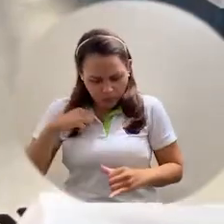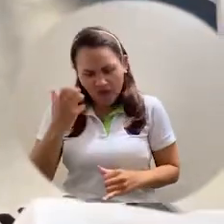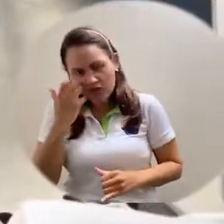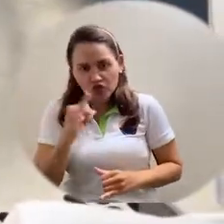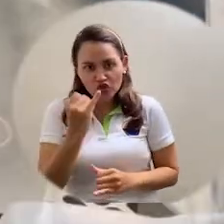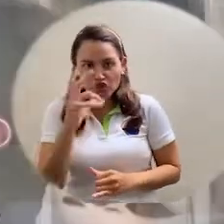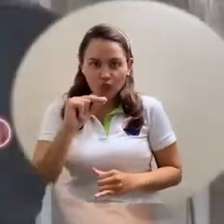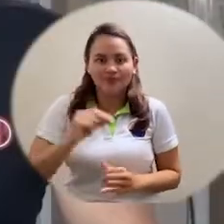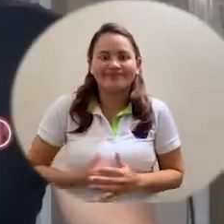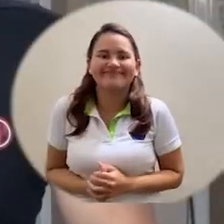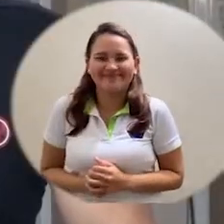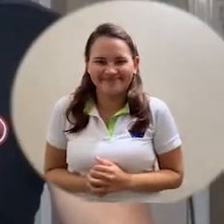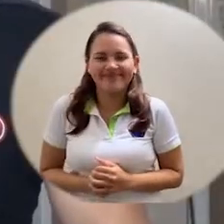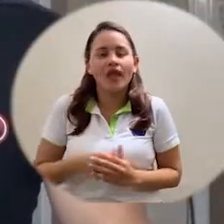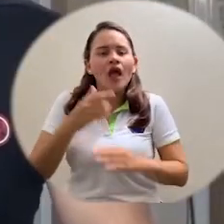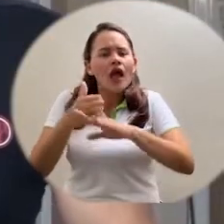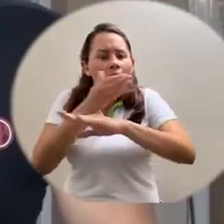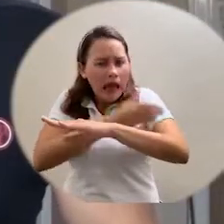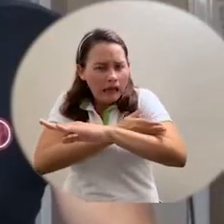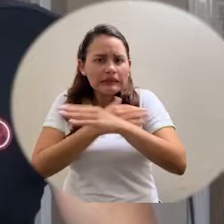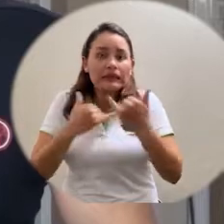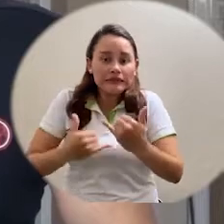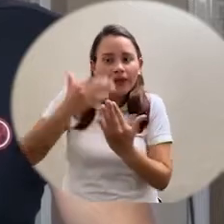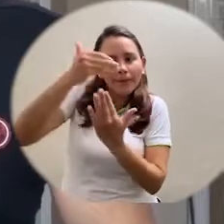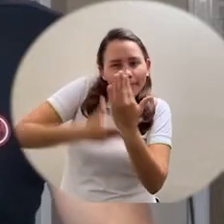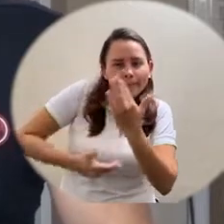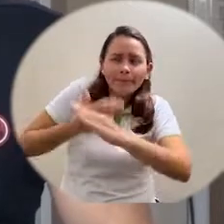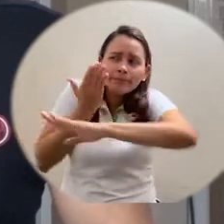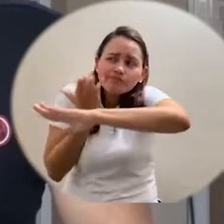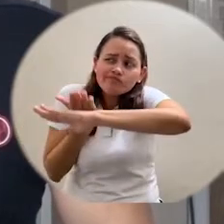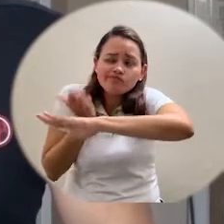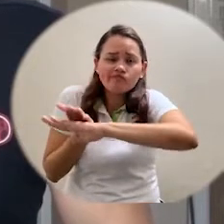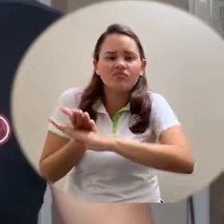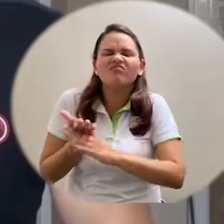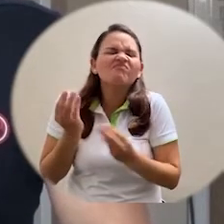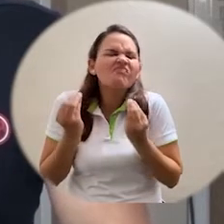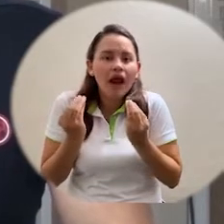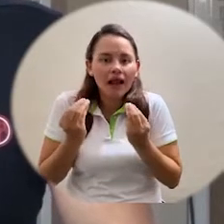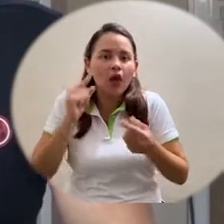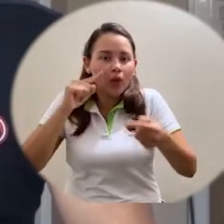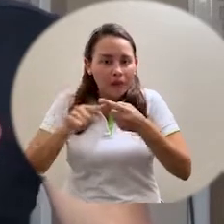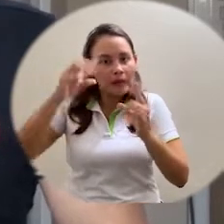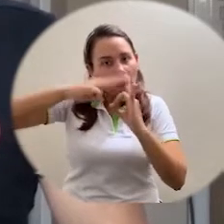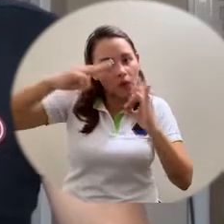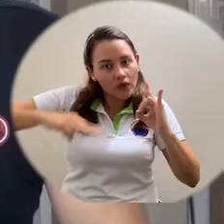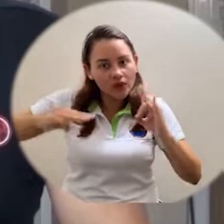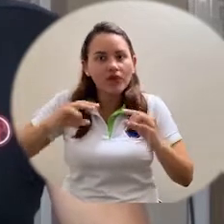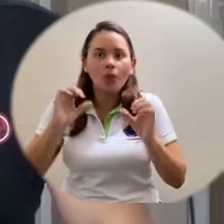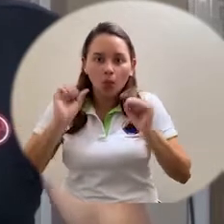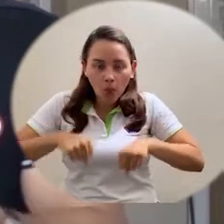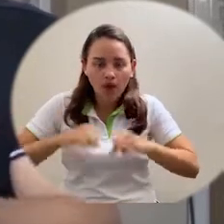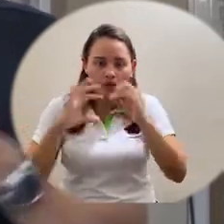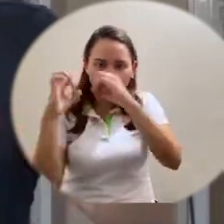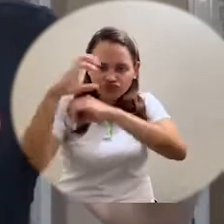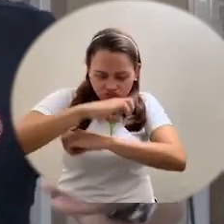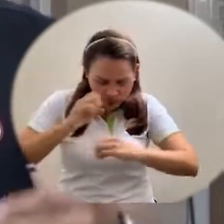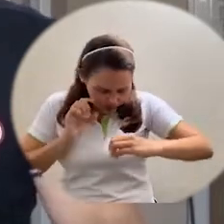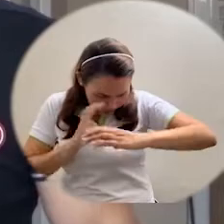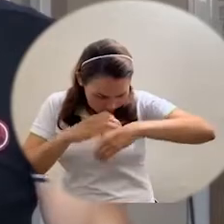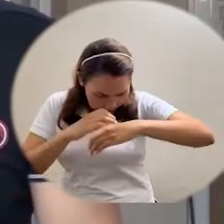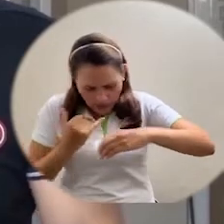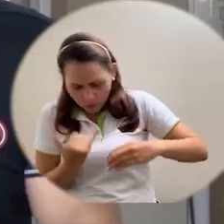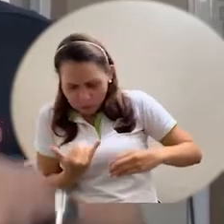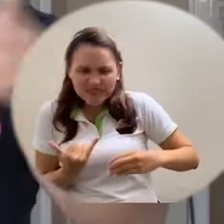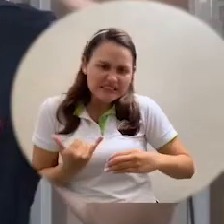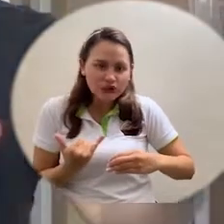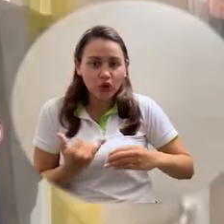Habíamos iniciado el proceso de habilitar y certificar el Laboratorio de Unimagdalena para poder realizar pruebas diagnósticas de COVID-19. En ese sentido, desde